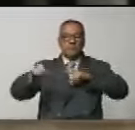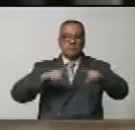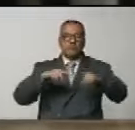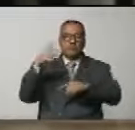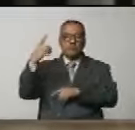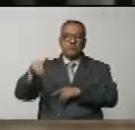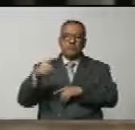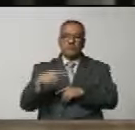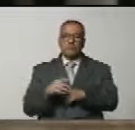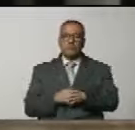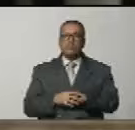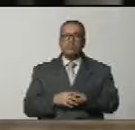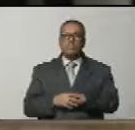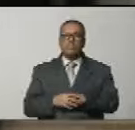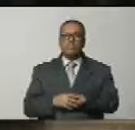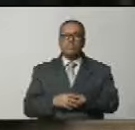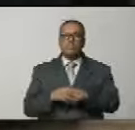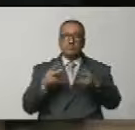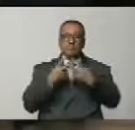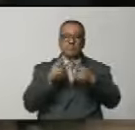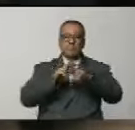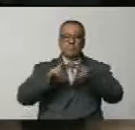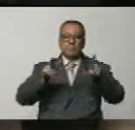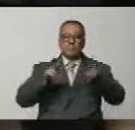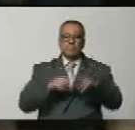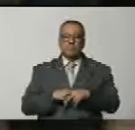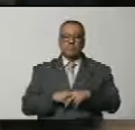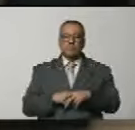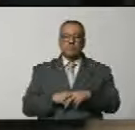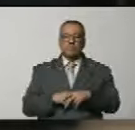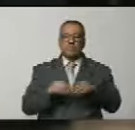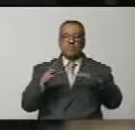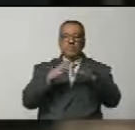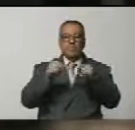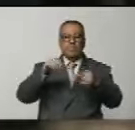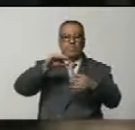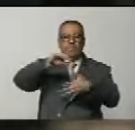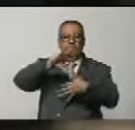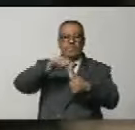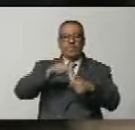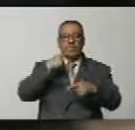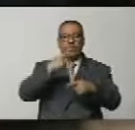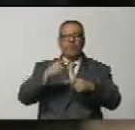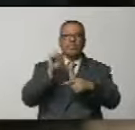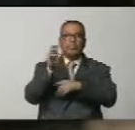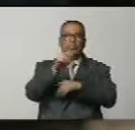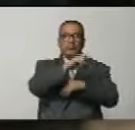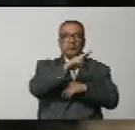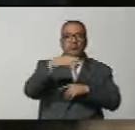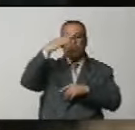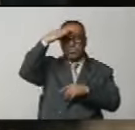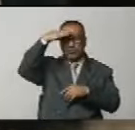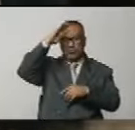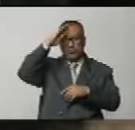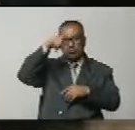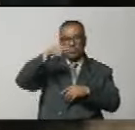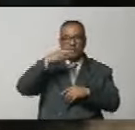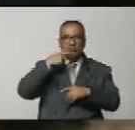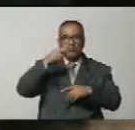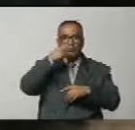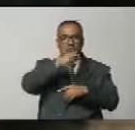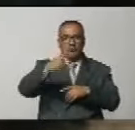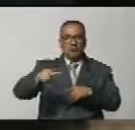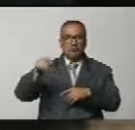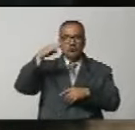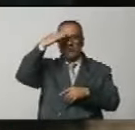democracia, de paz, a Latinoamérica, mandándole mensajes a Cuba, para que el pueblo